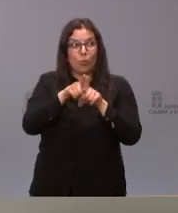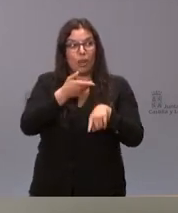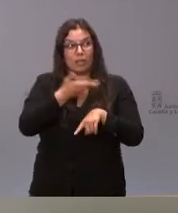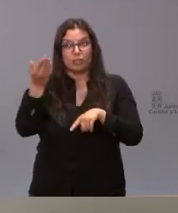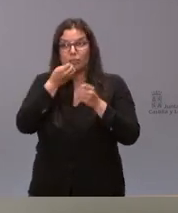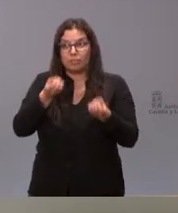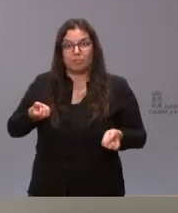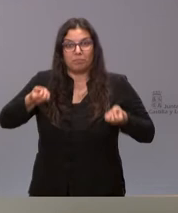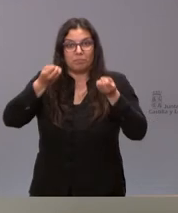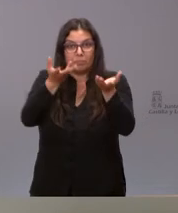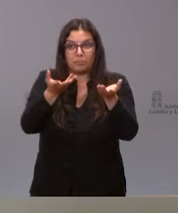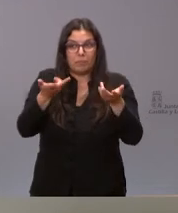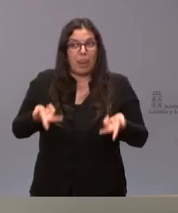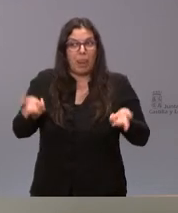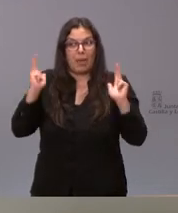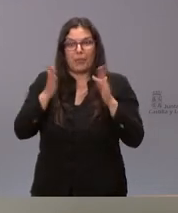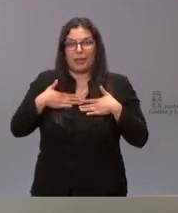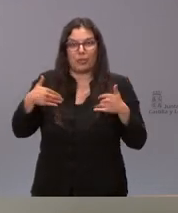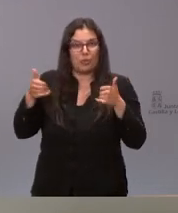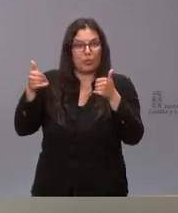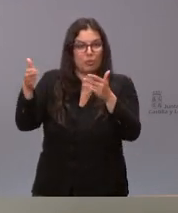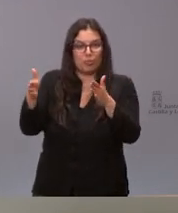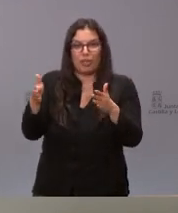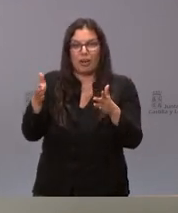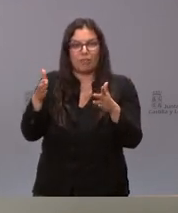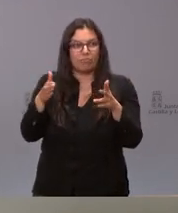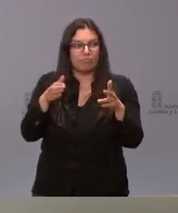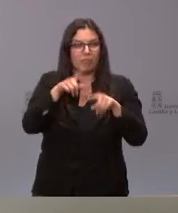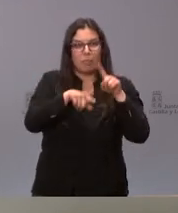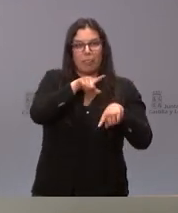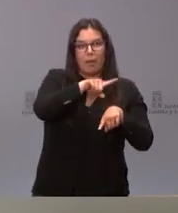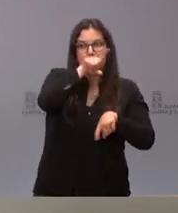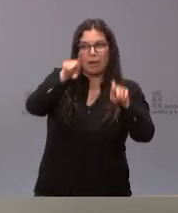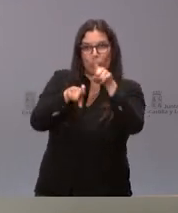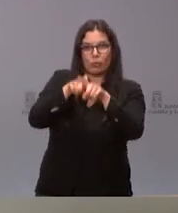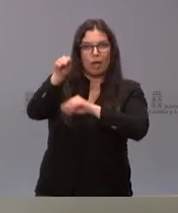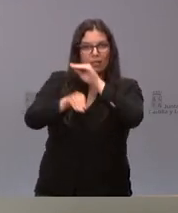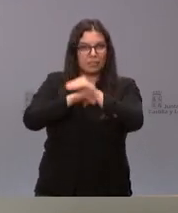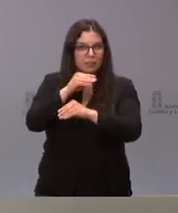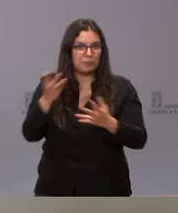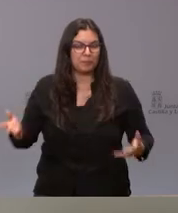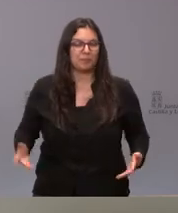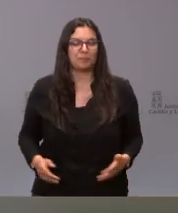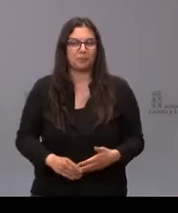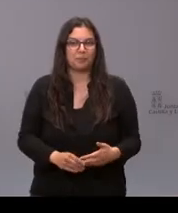las declaraciones que estime oportuno en relación con las preguntas que le formulen